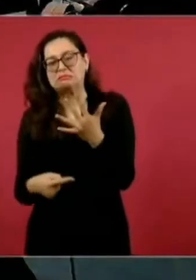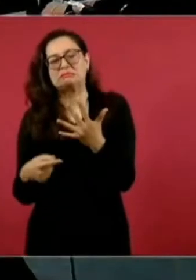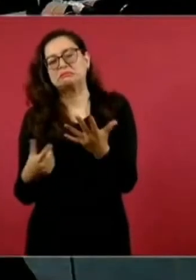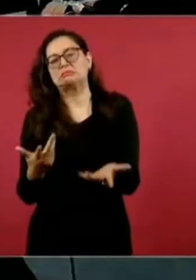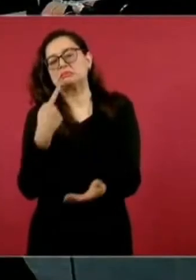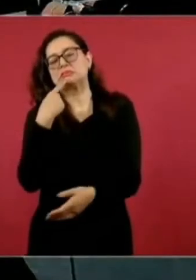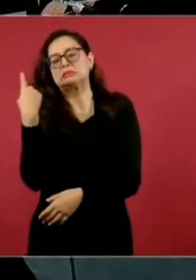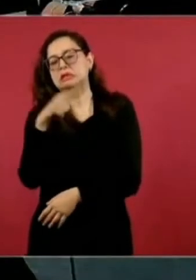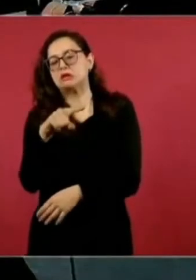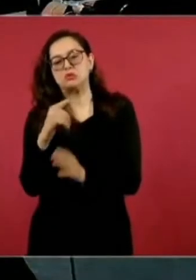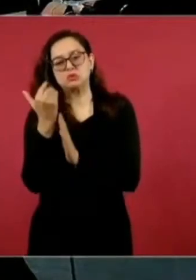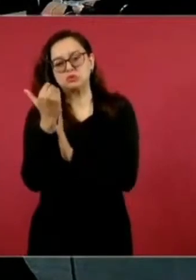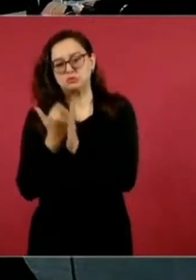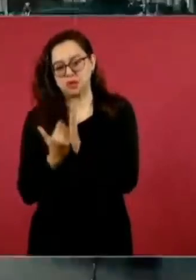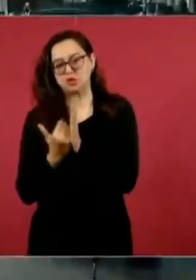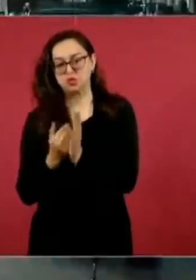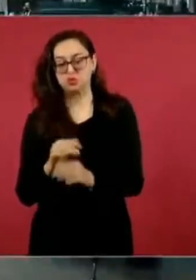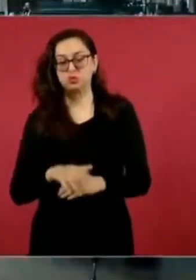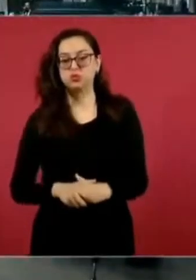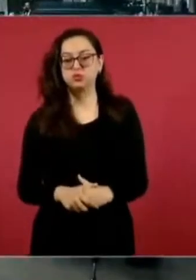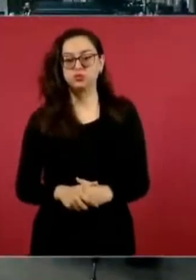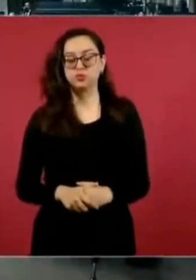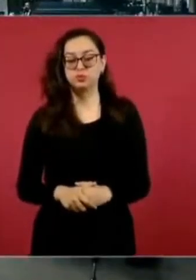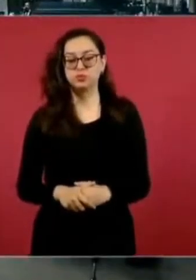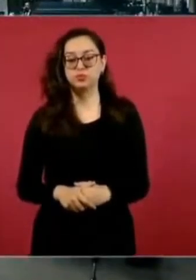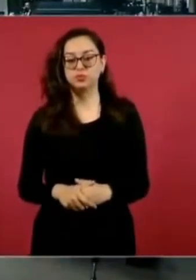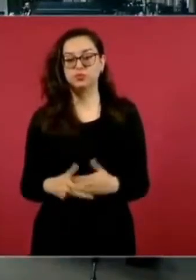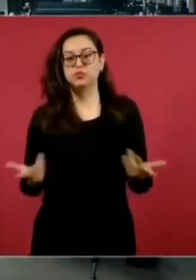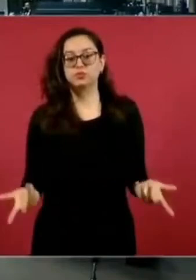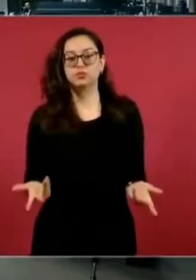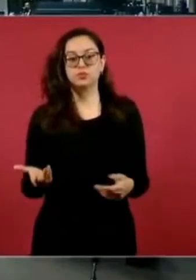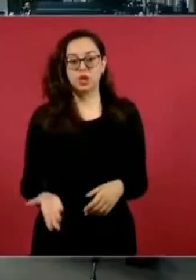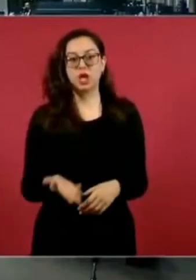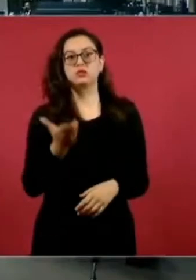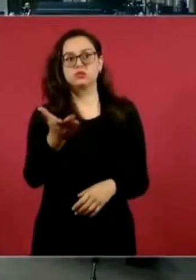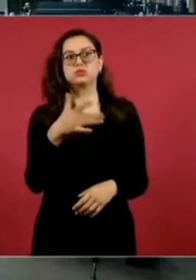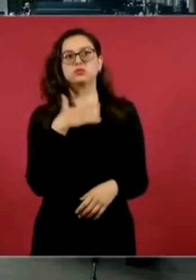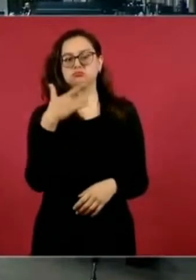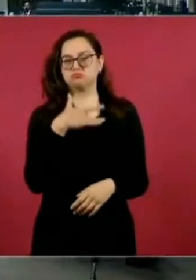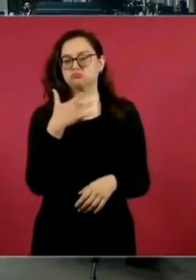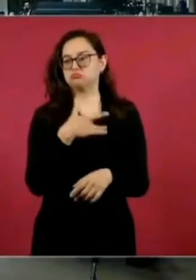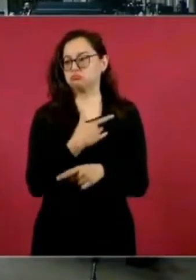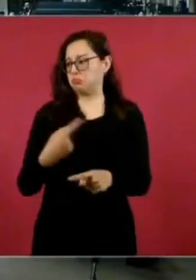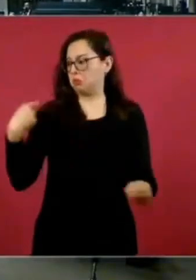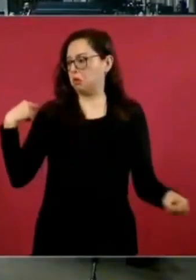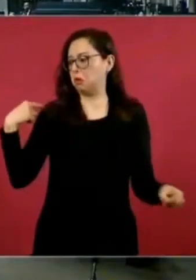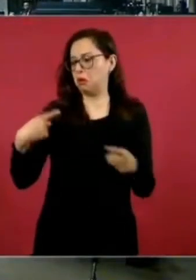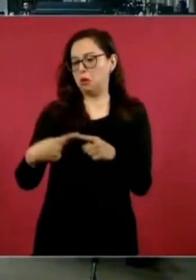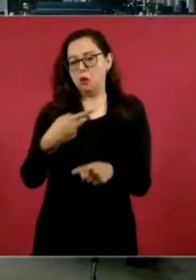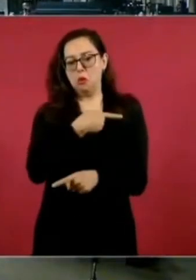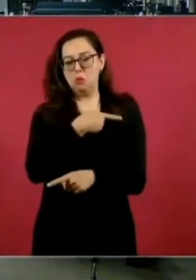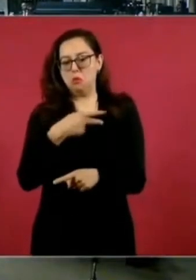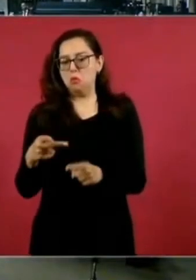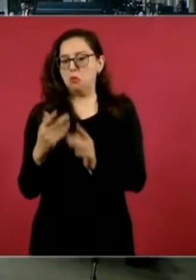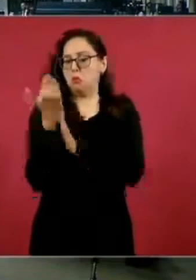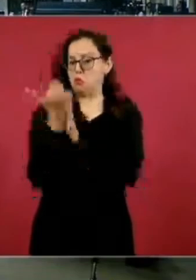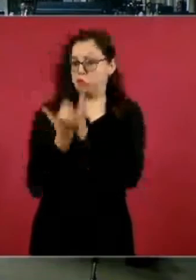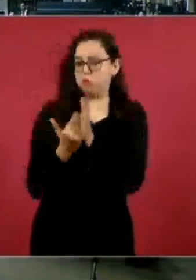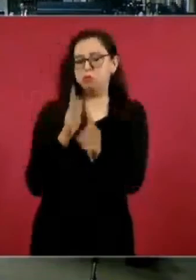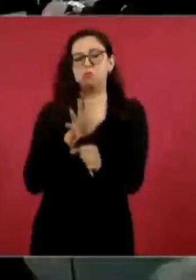Presidente, ahorita hablaba de que lo que le satisface mucho es la reducción de la pobreza y la desigualdad.